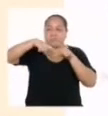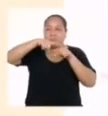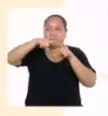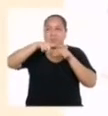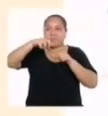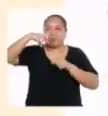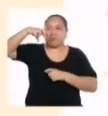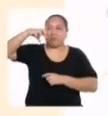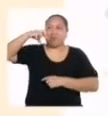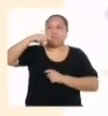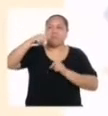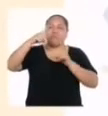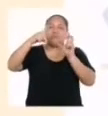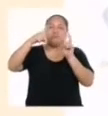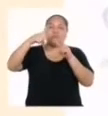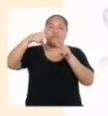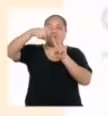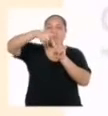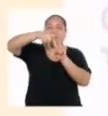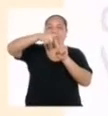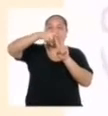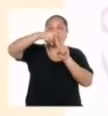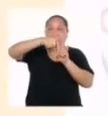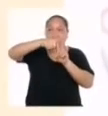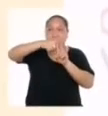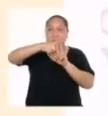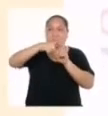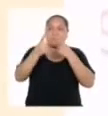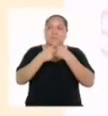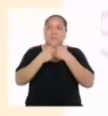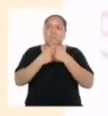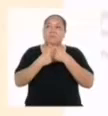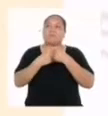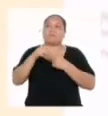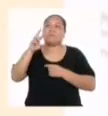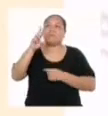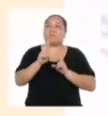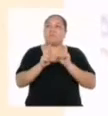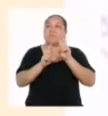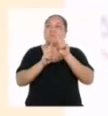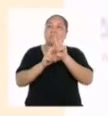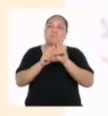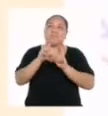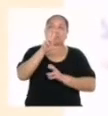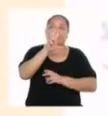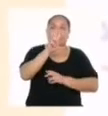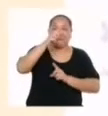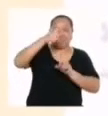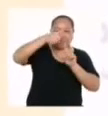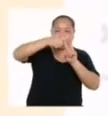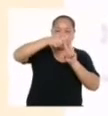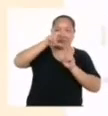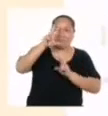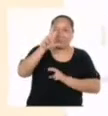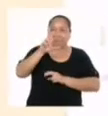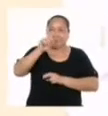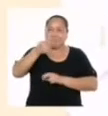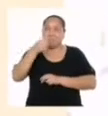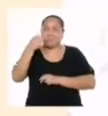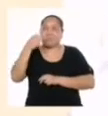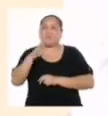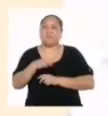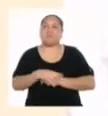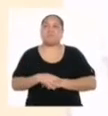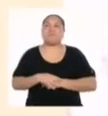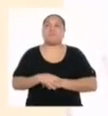es igual a pi multiplicado por el radio al cuadrado y pi es 3,14. La otra fórmula